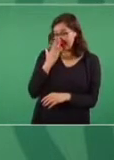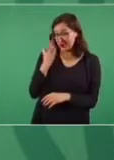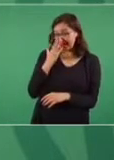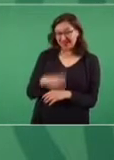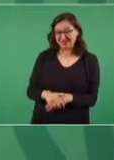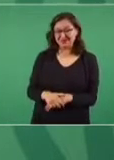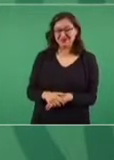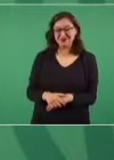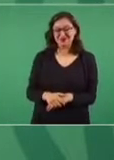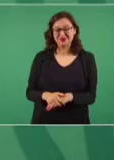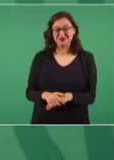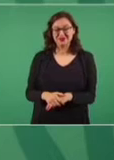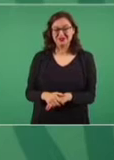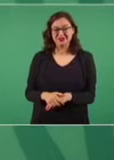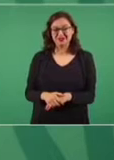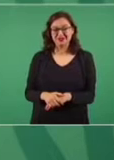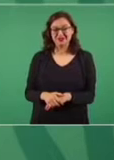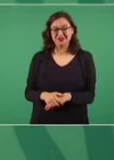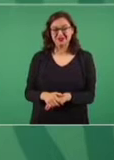¿Tú dices?